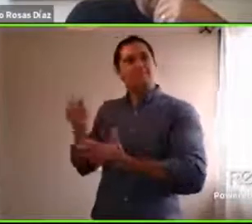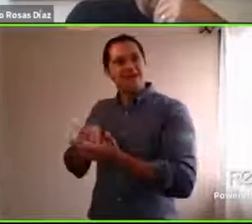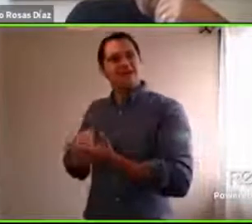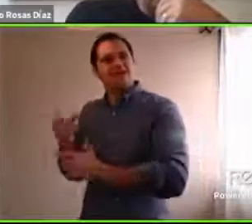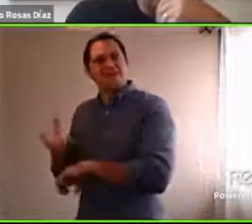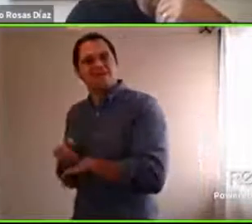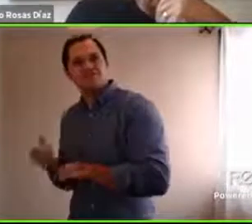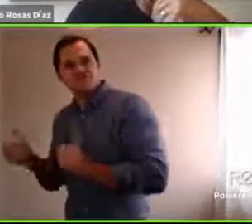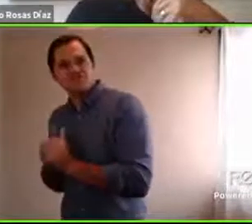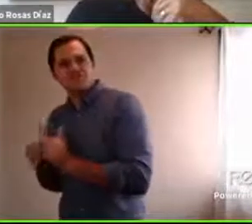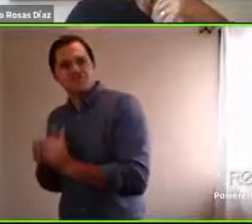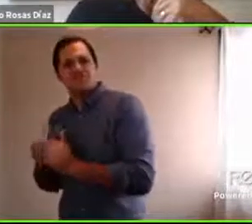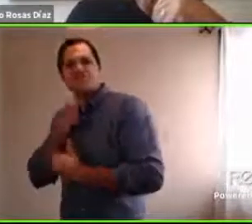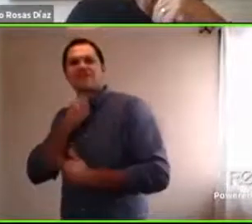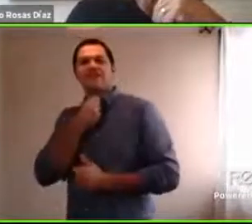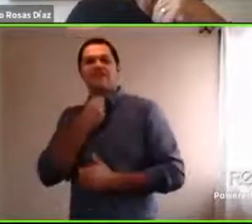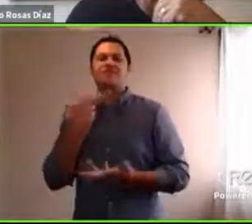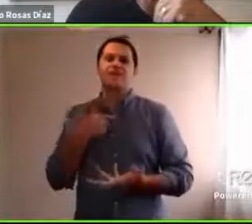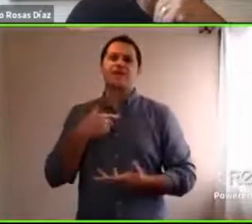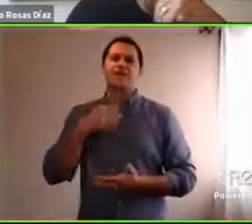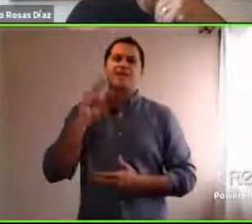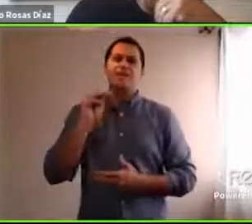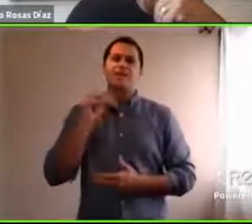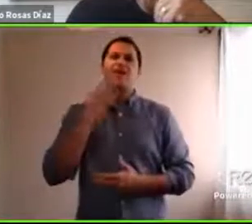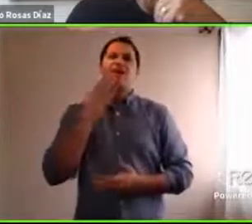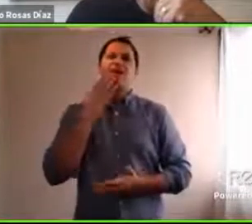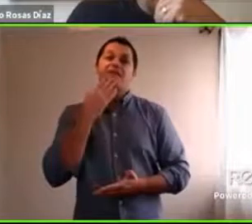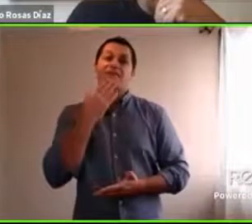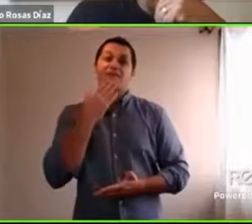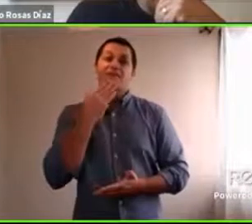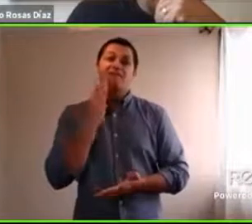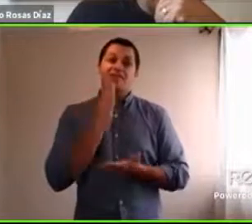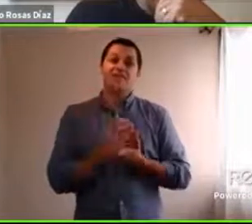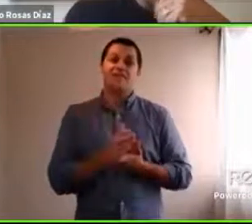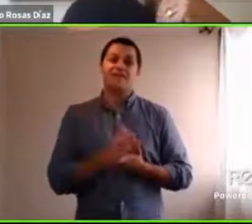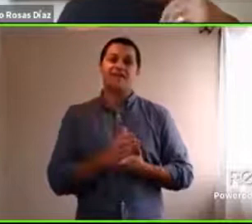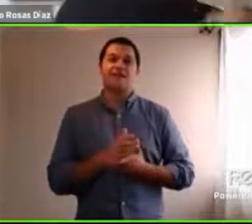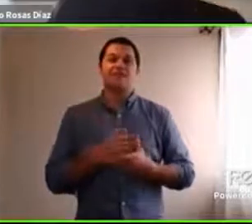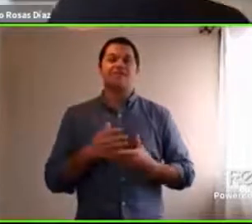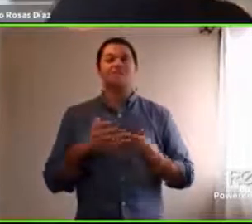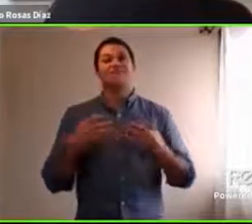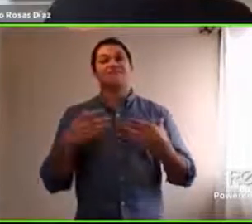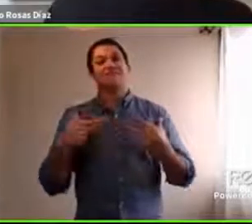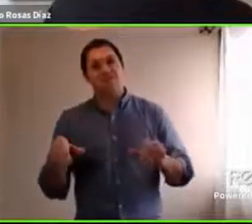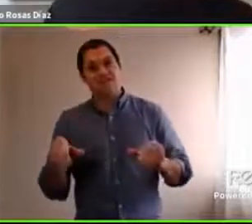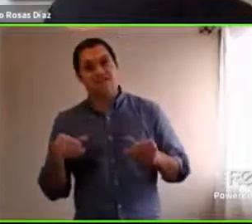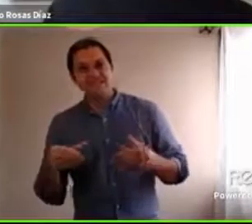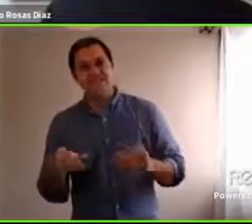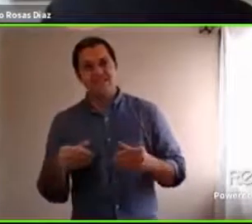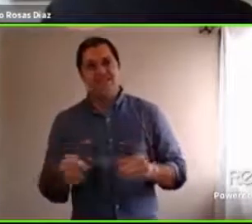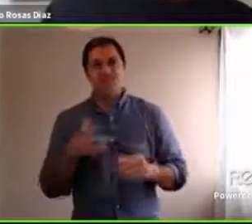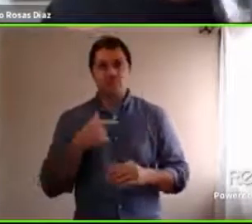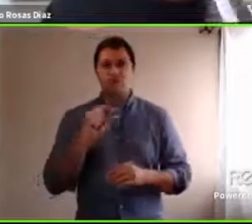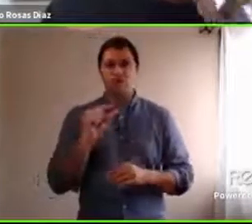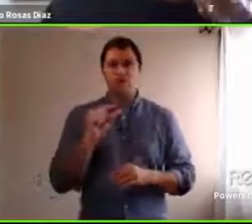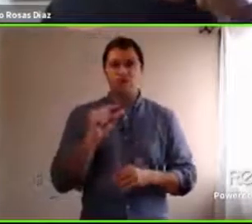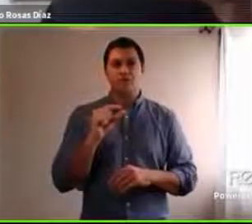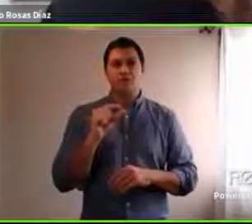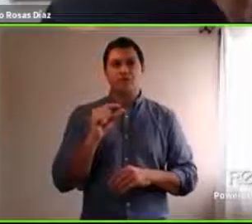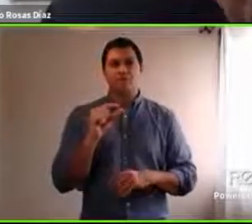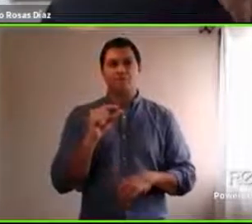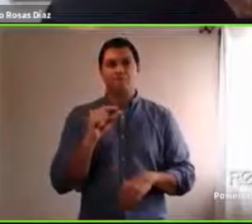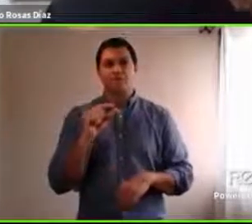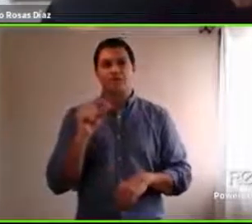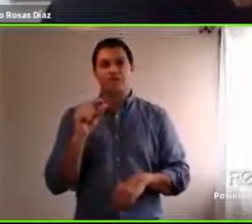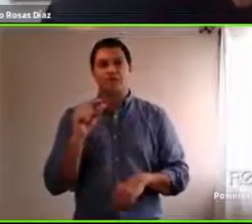digamos es la flexibilidad que va a tener que atravesar esta mamá yo estuve recién estaba hablando con ustedes y en un momento